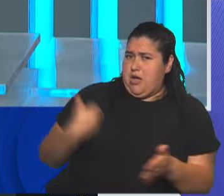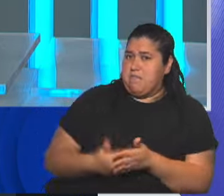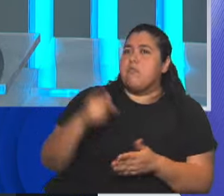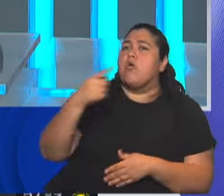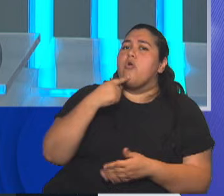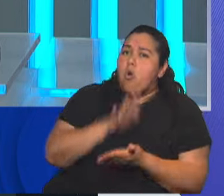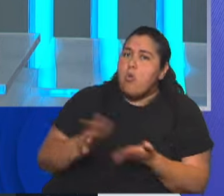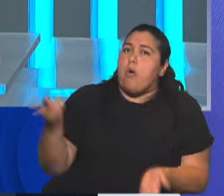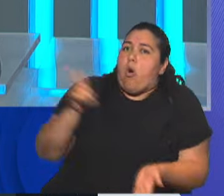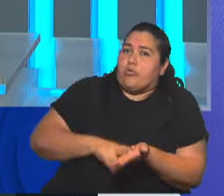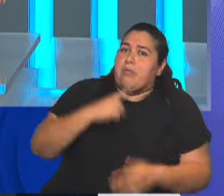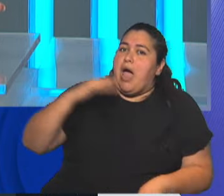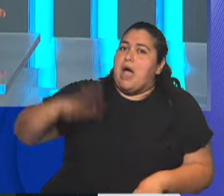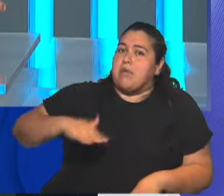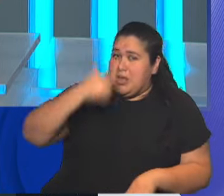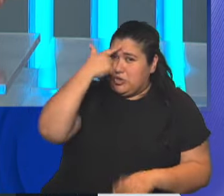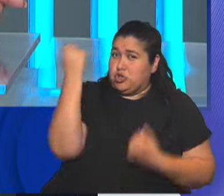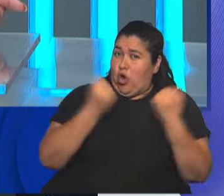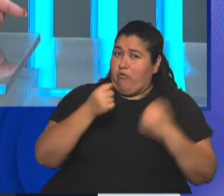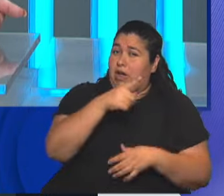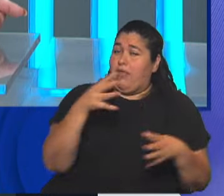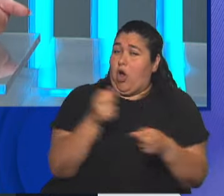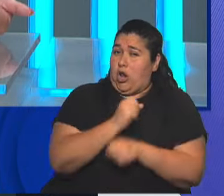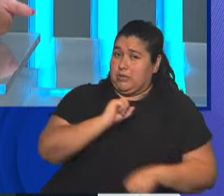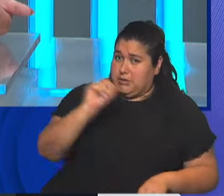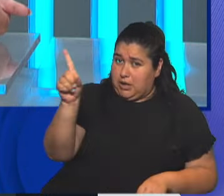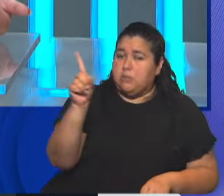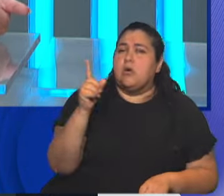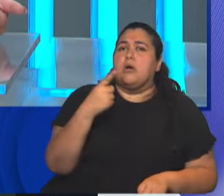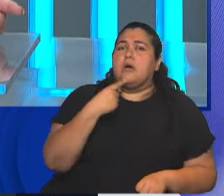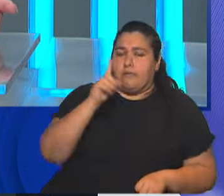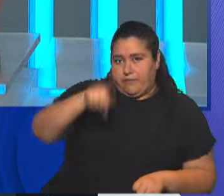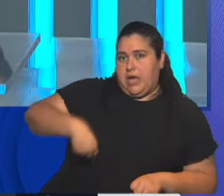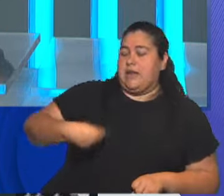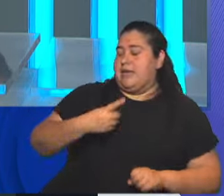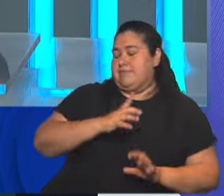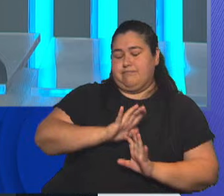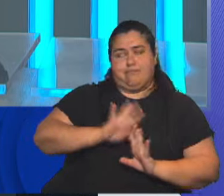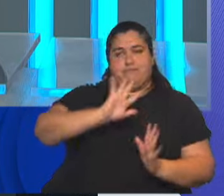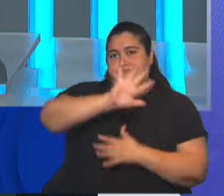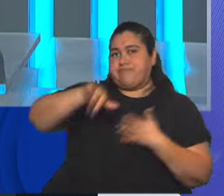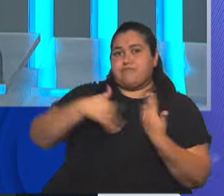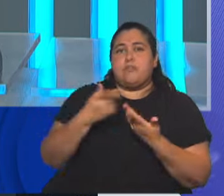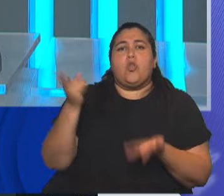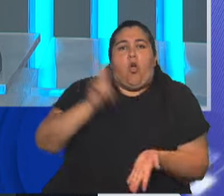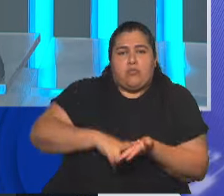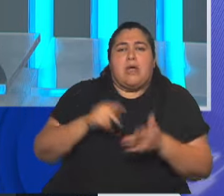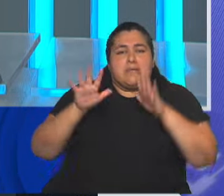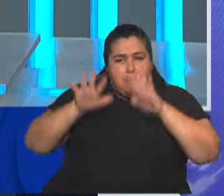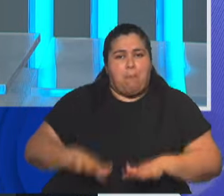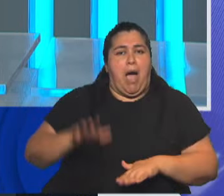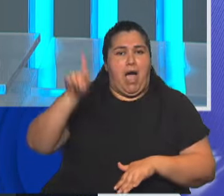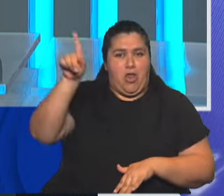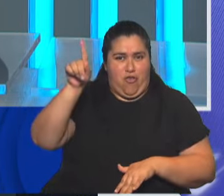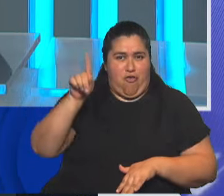amenaza a un chofer de colectivo, lo que hizo que eso se desatara, digamos, un paro de los colectivos, también